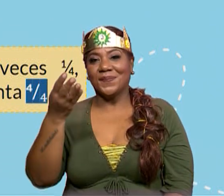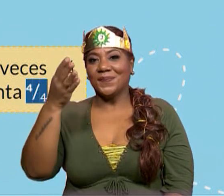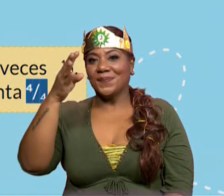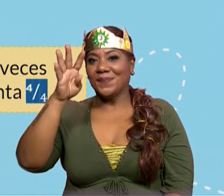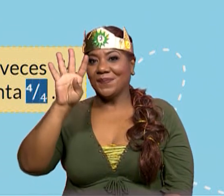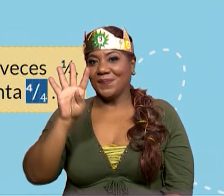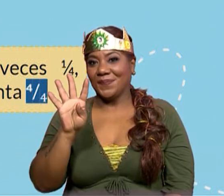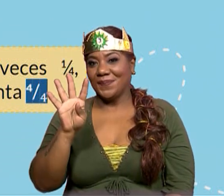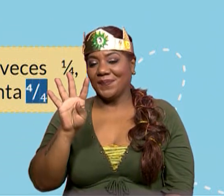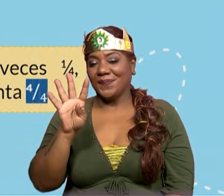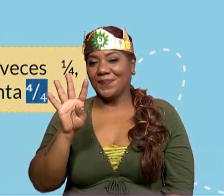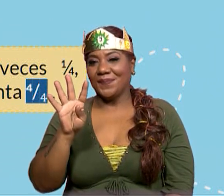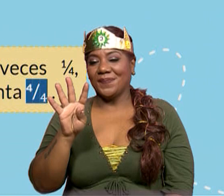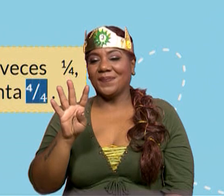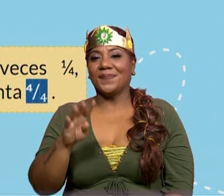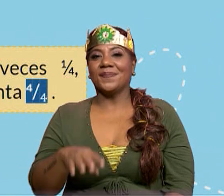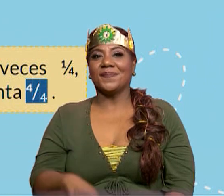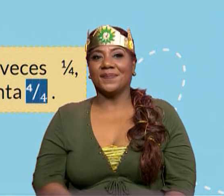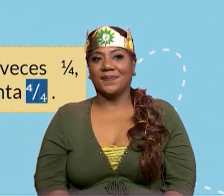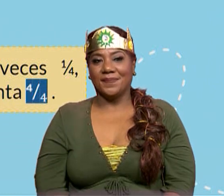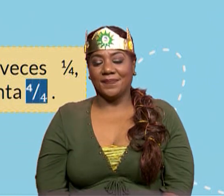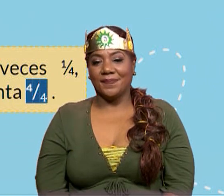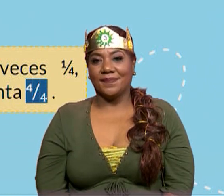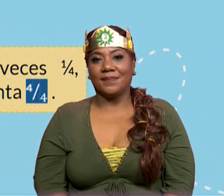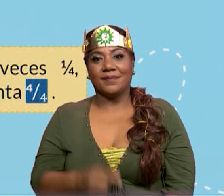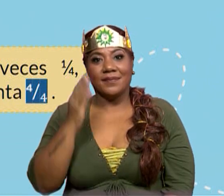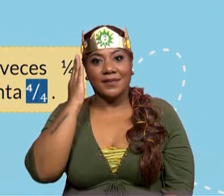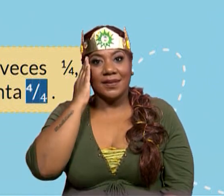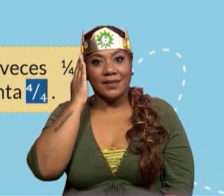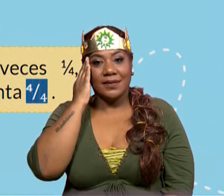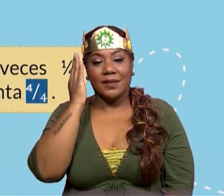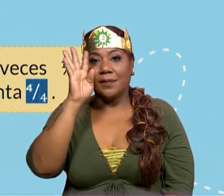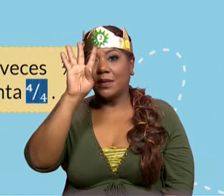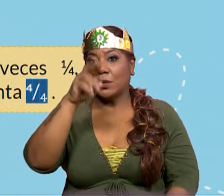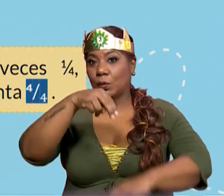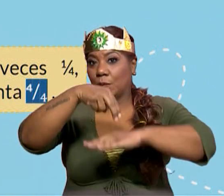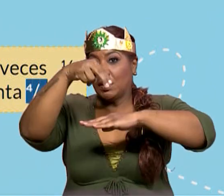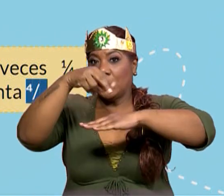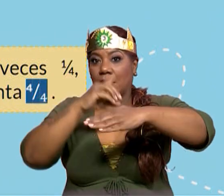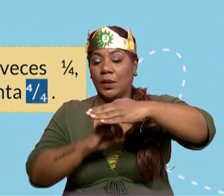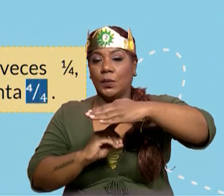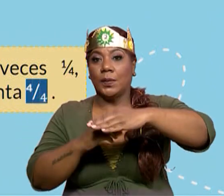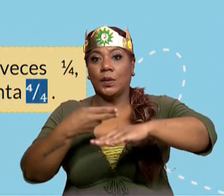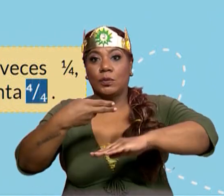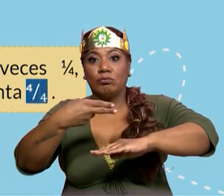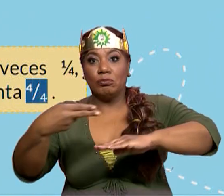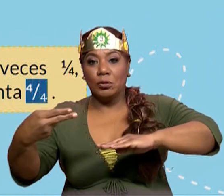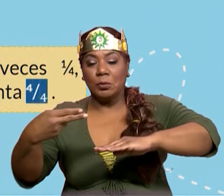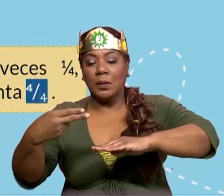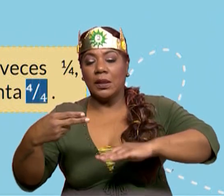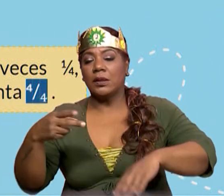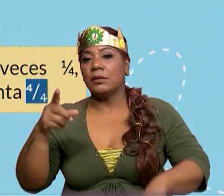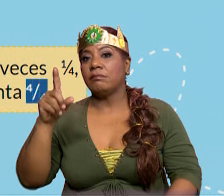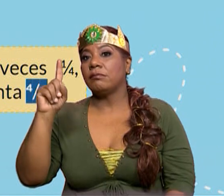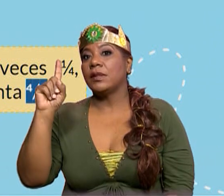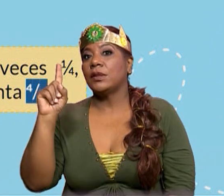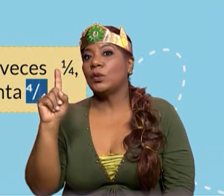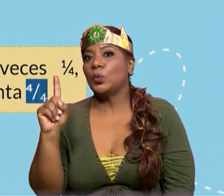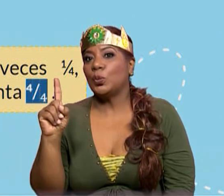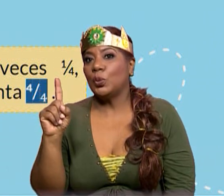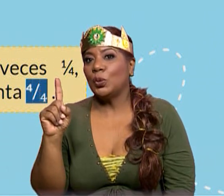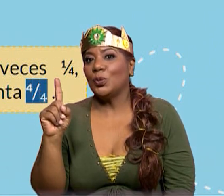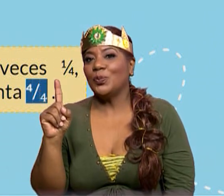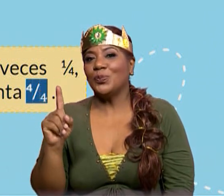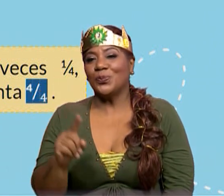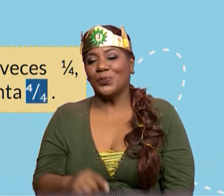cuatro cuartos. Que ya sabemos, si tenemos el numerador y el denominador con el mismo número,